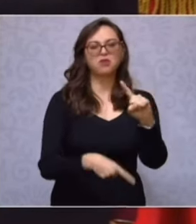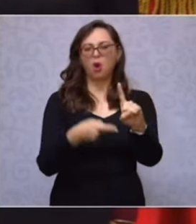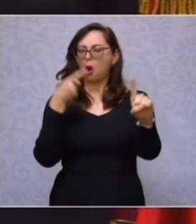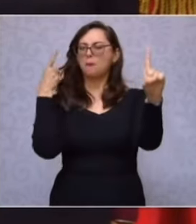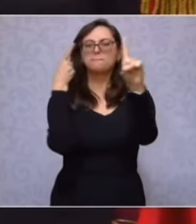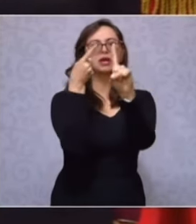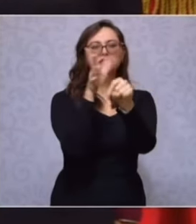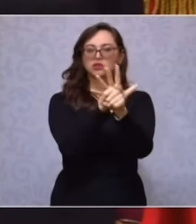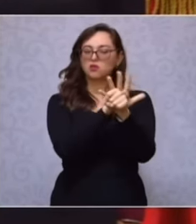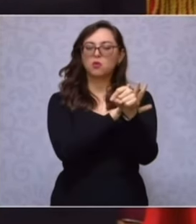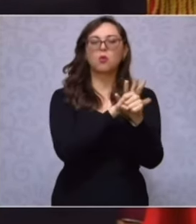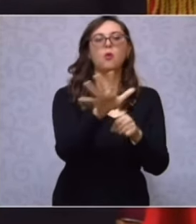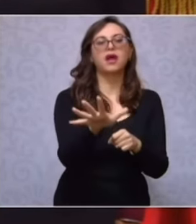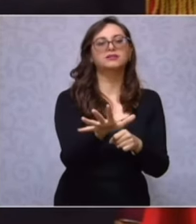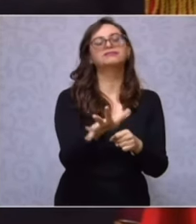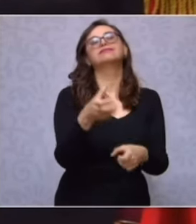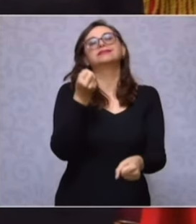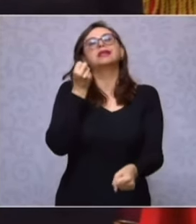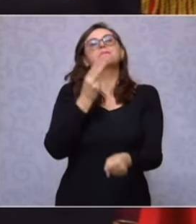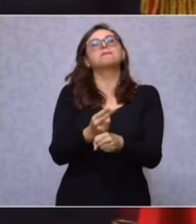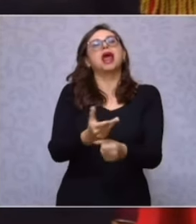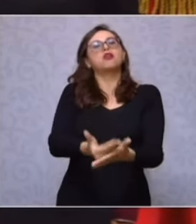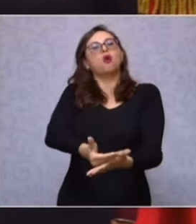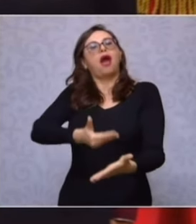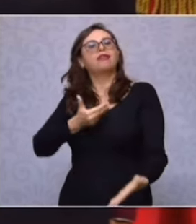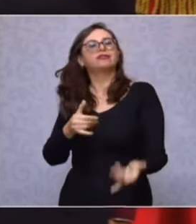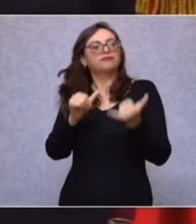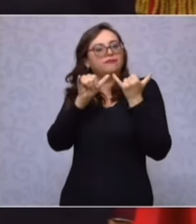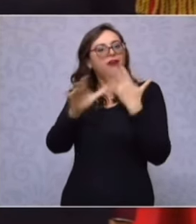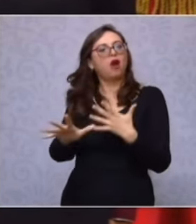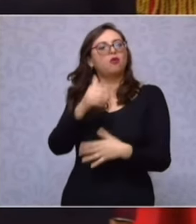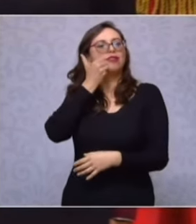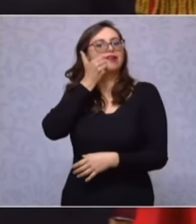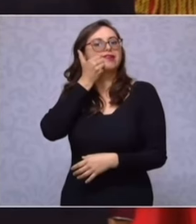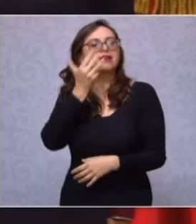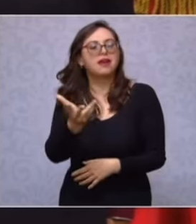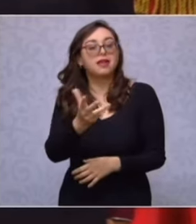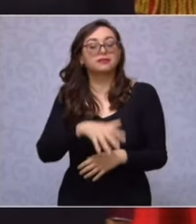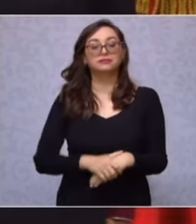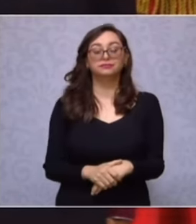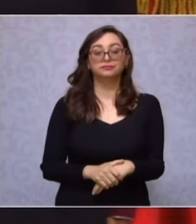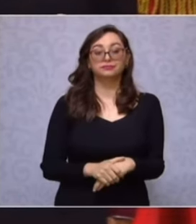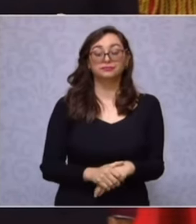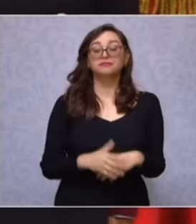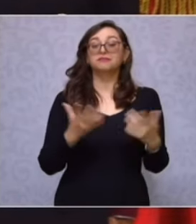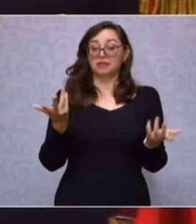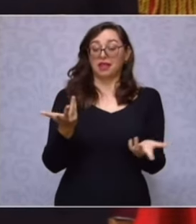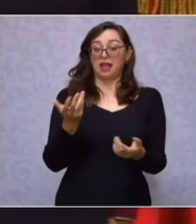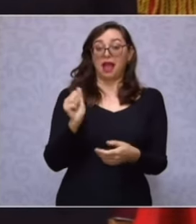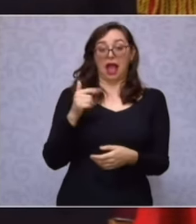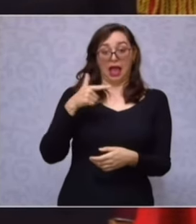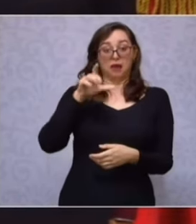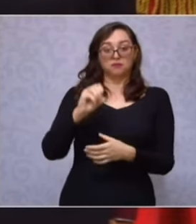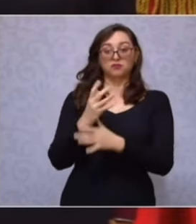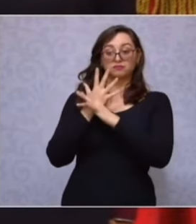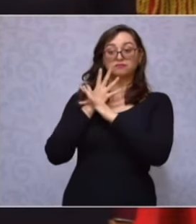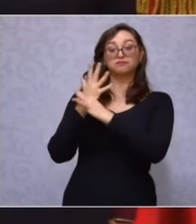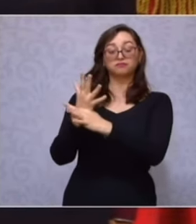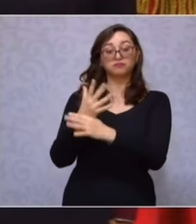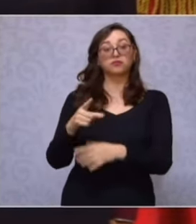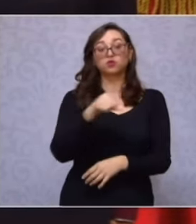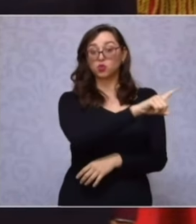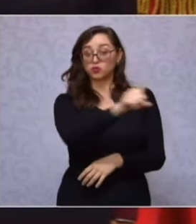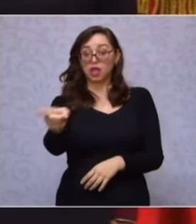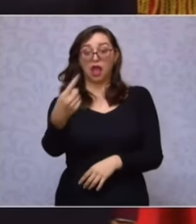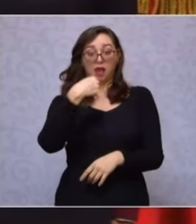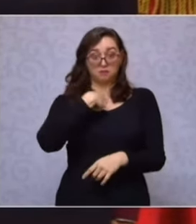intento de un fraude anticipado, dijo, ustedes me van a juzgar, pero no olviden que